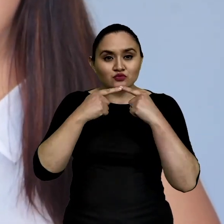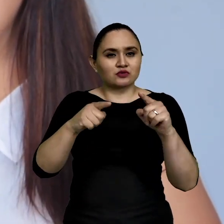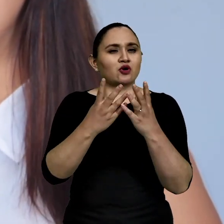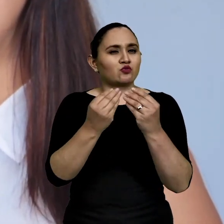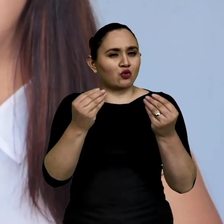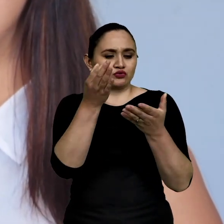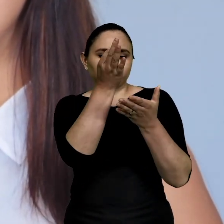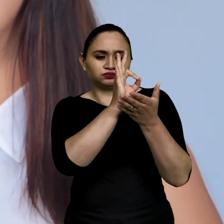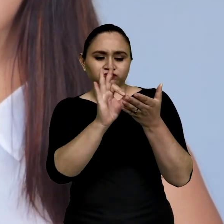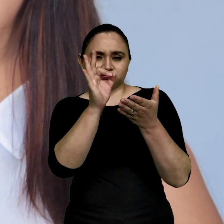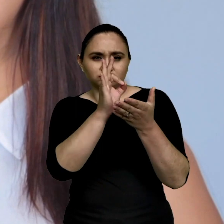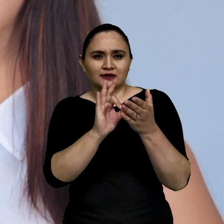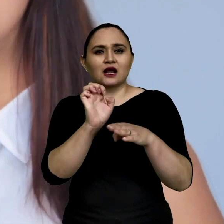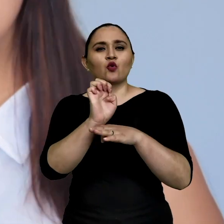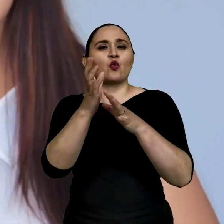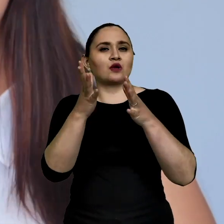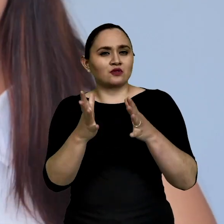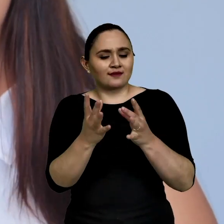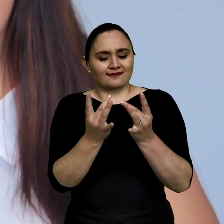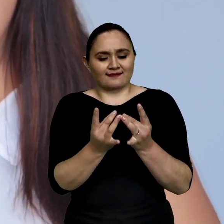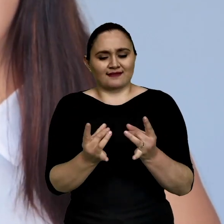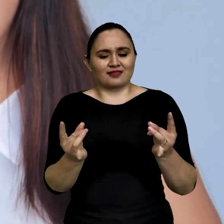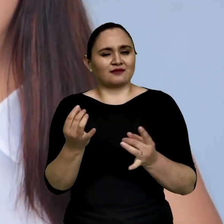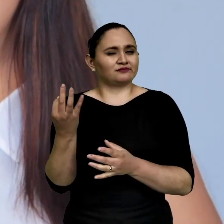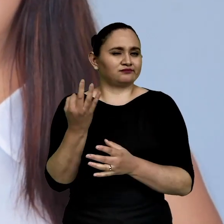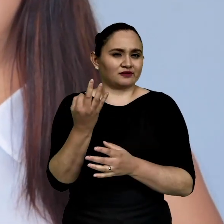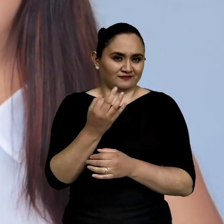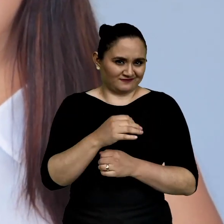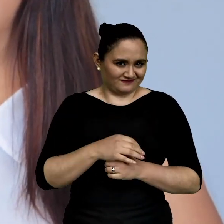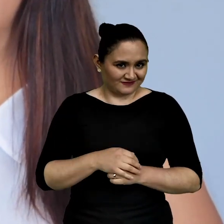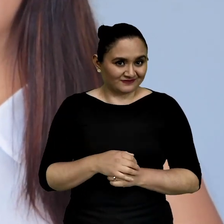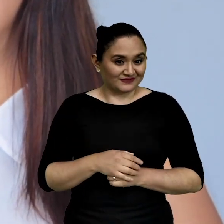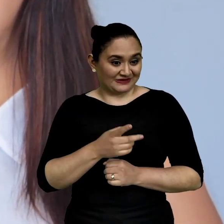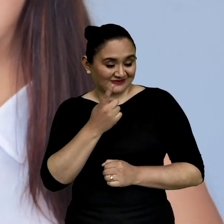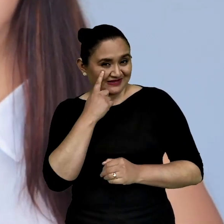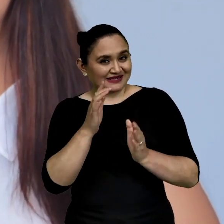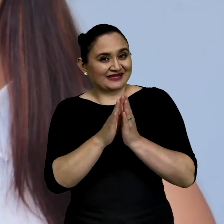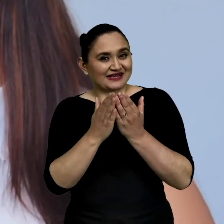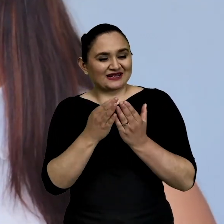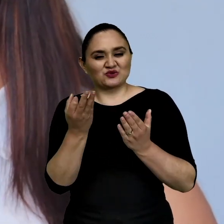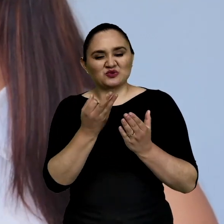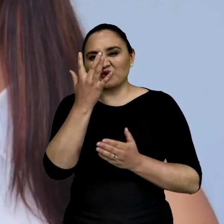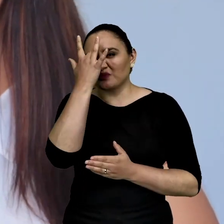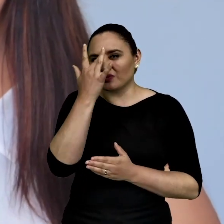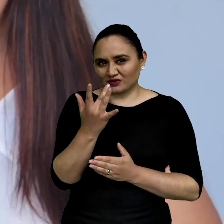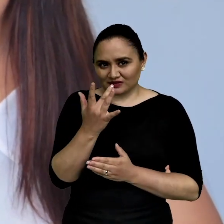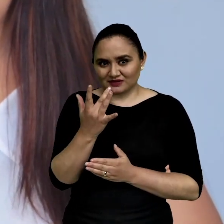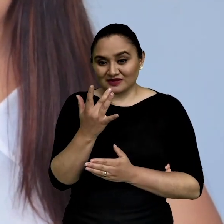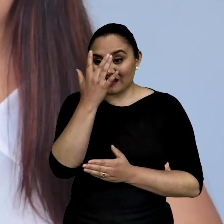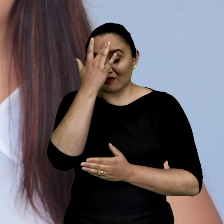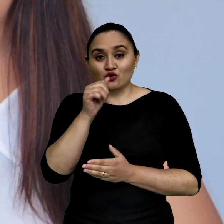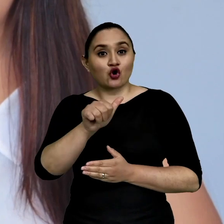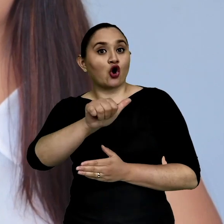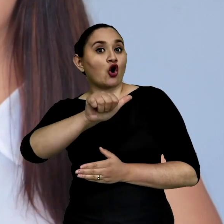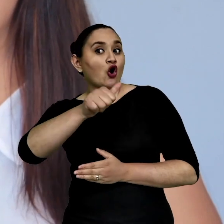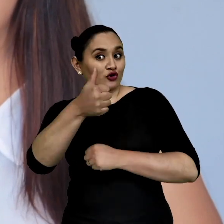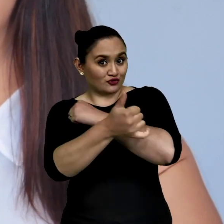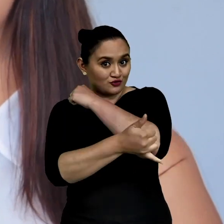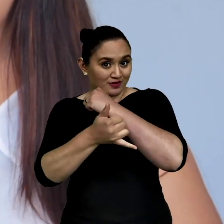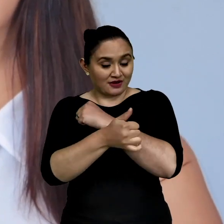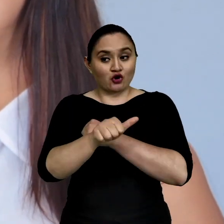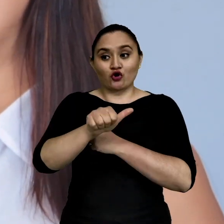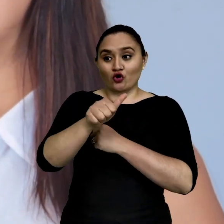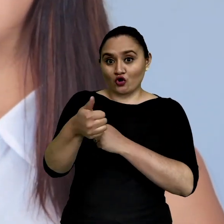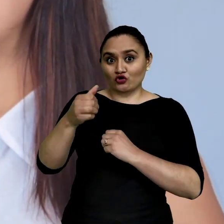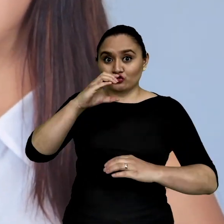trabajos ecuatorianos, que son de mucha calidad. Y la calidad de una revista se mide por el número de citas que